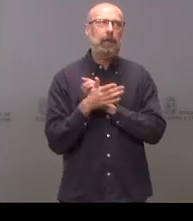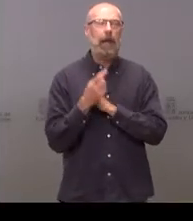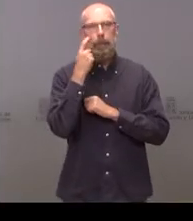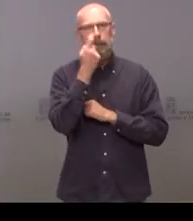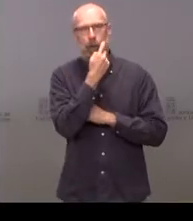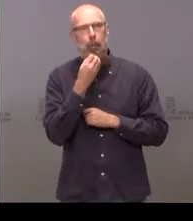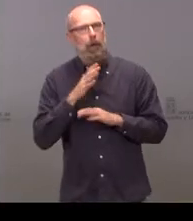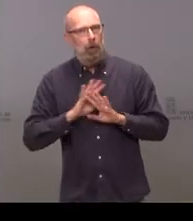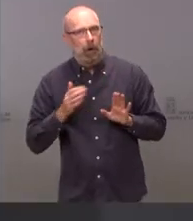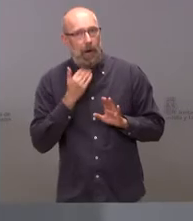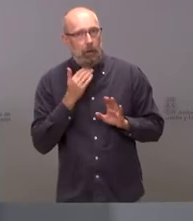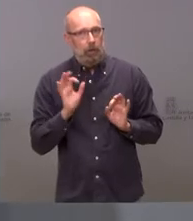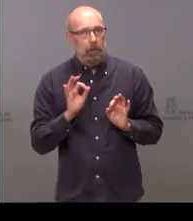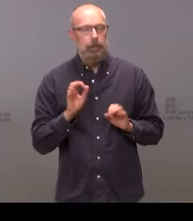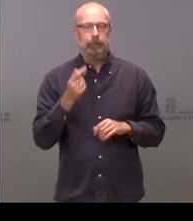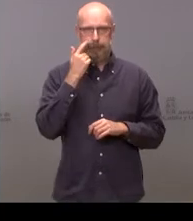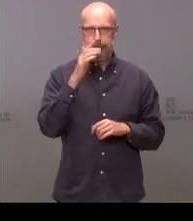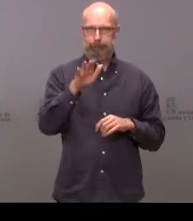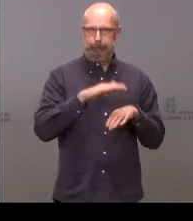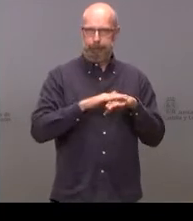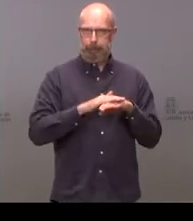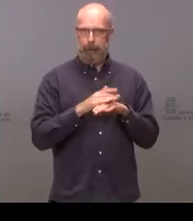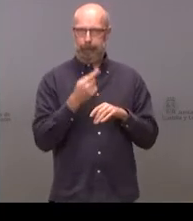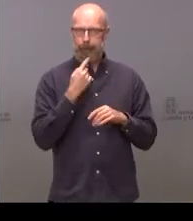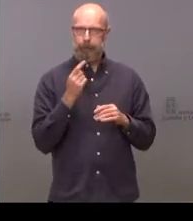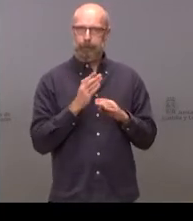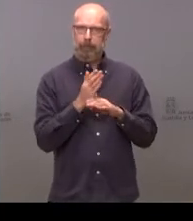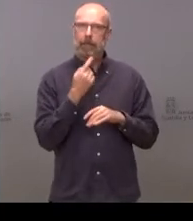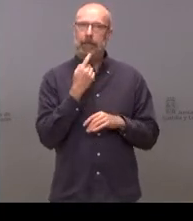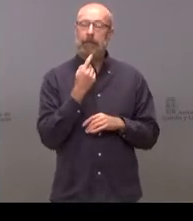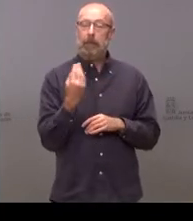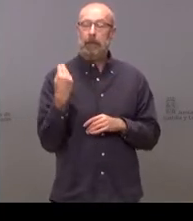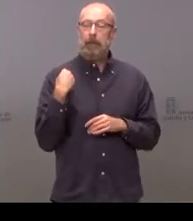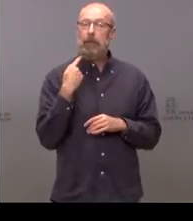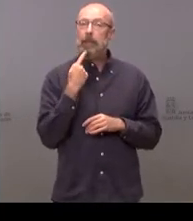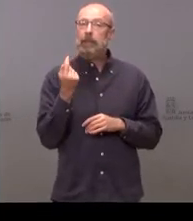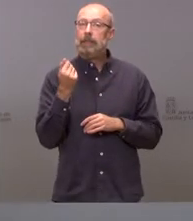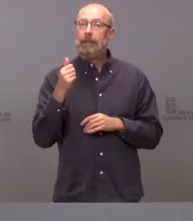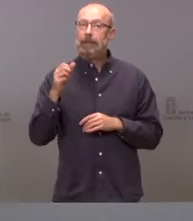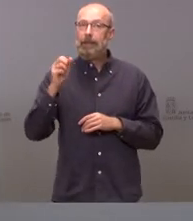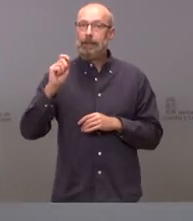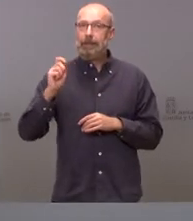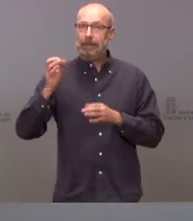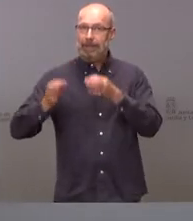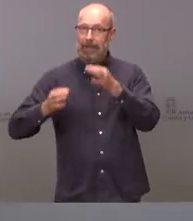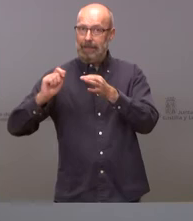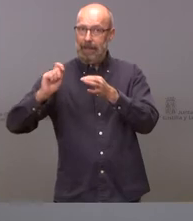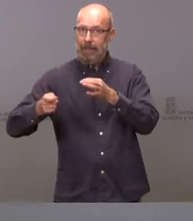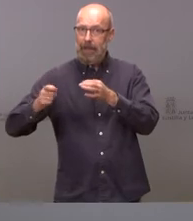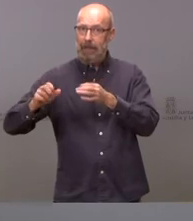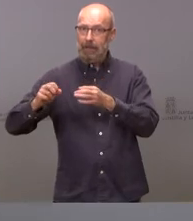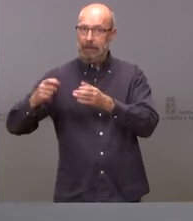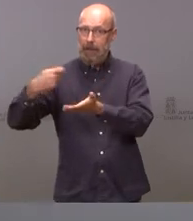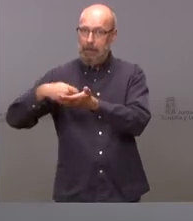me permite claro lo que se nos dice es que como se nos va a pagar una sentencia tendríamos que agradecerlo